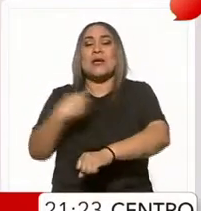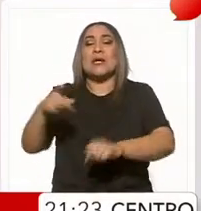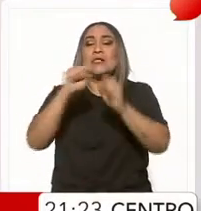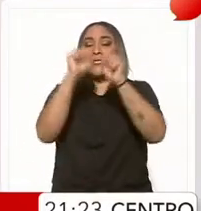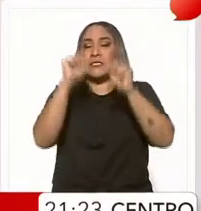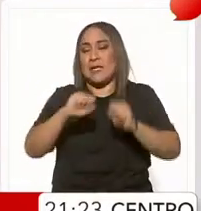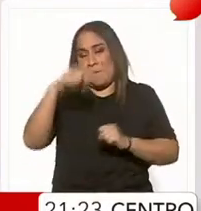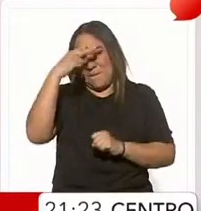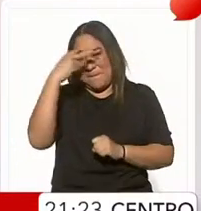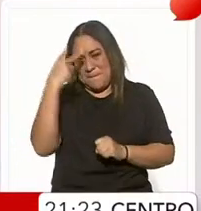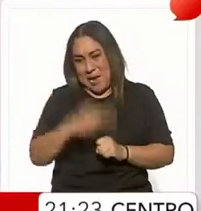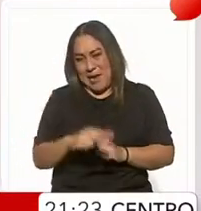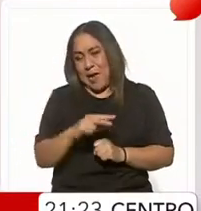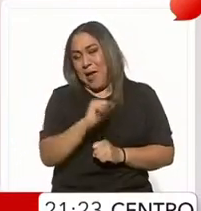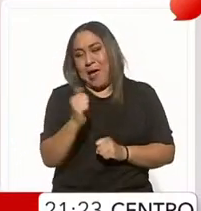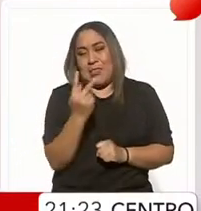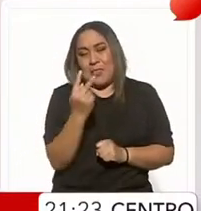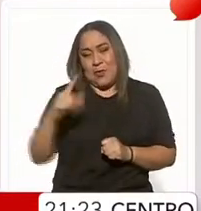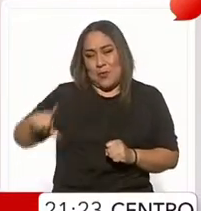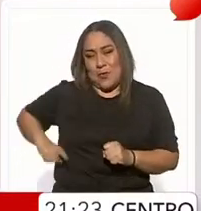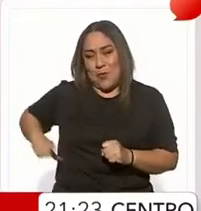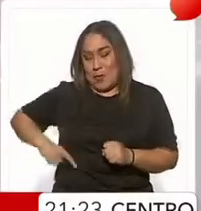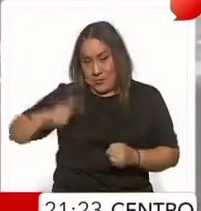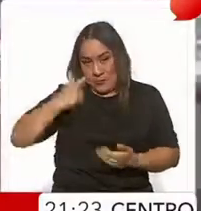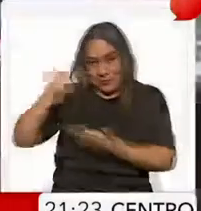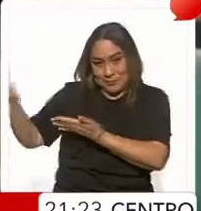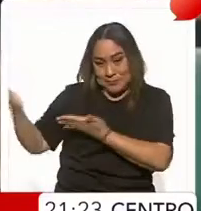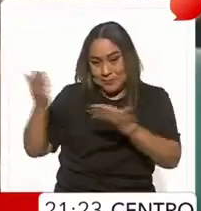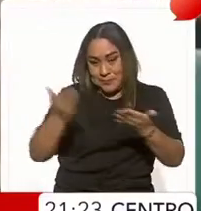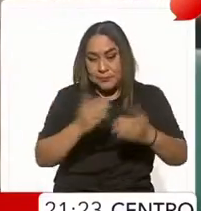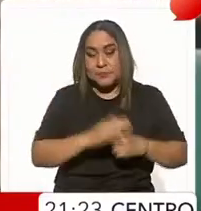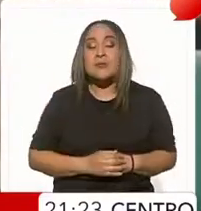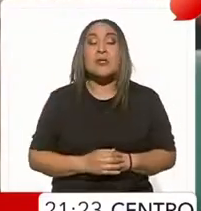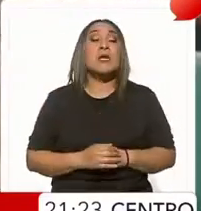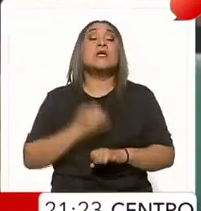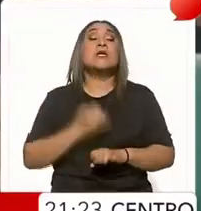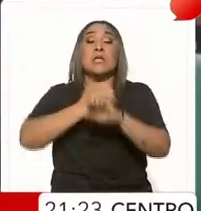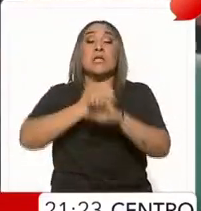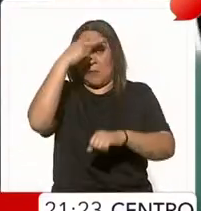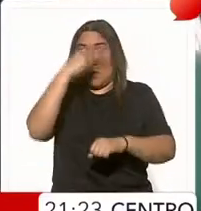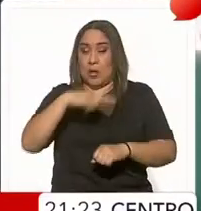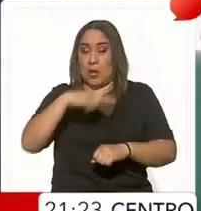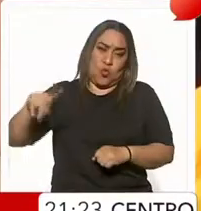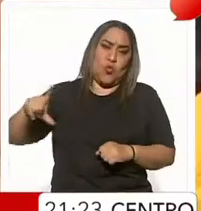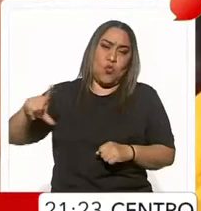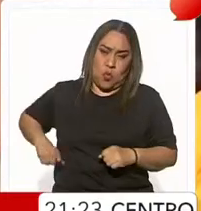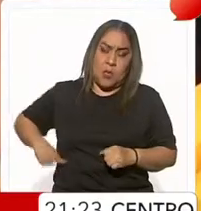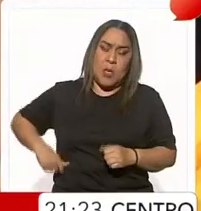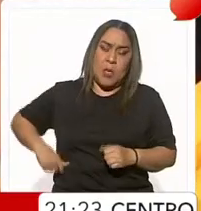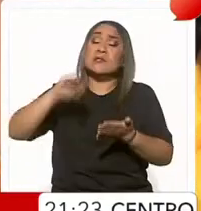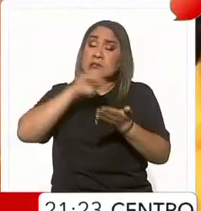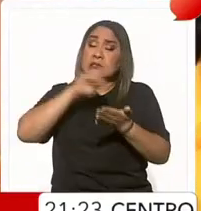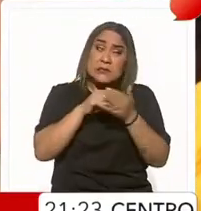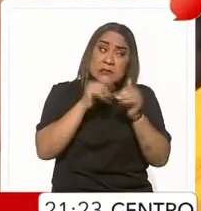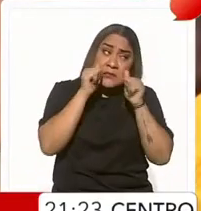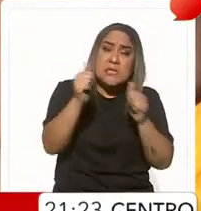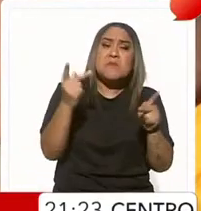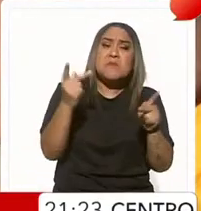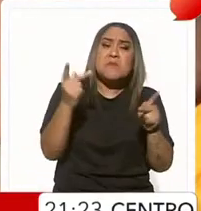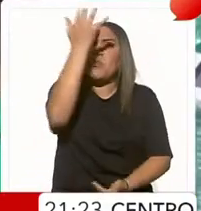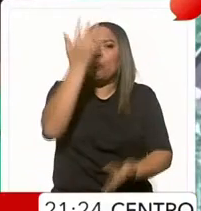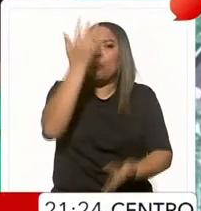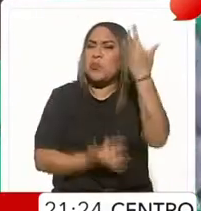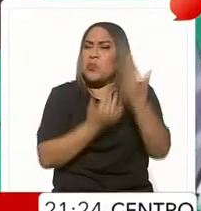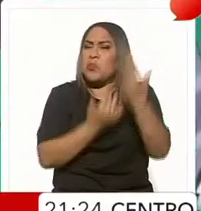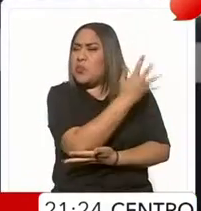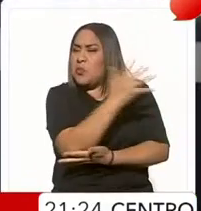Públicos se lo presentamos ahora. El gobierno del Estado de México continúa combatiendo los incendios forestales,